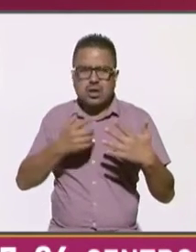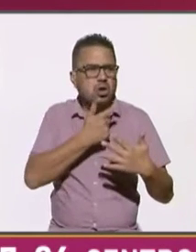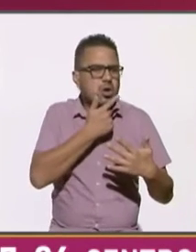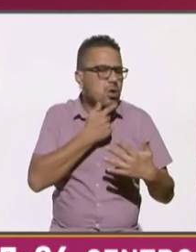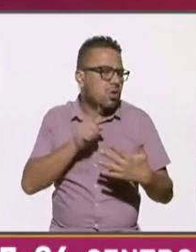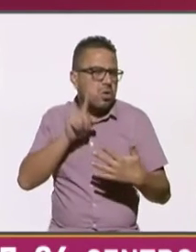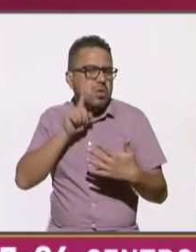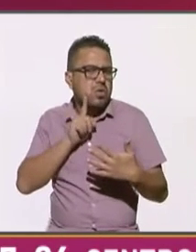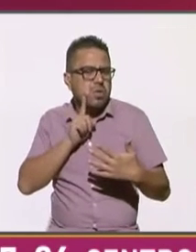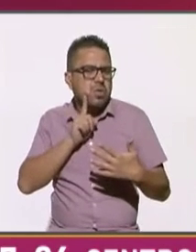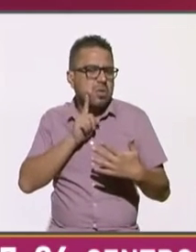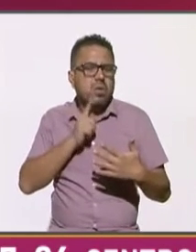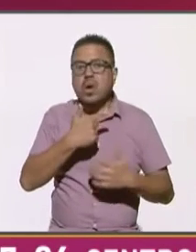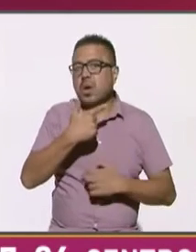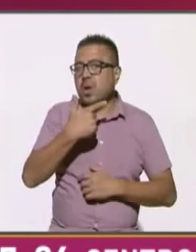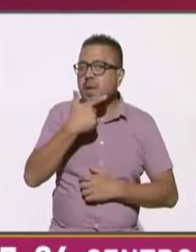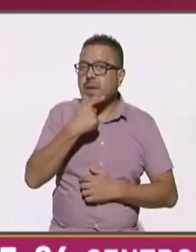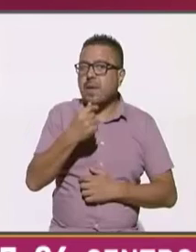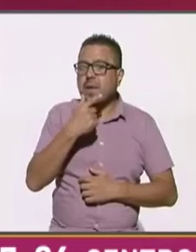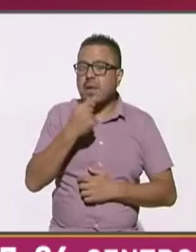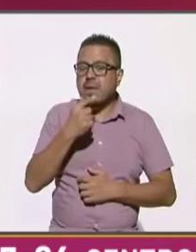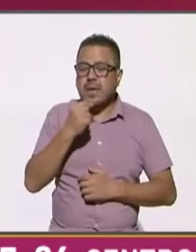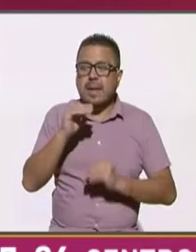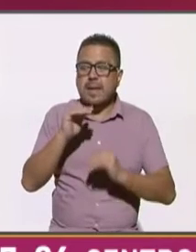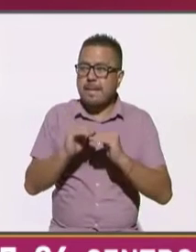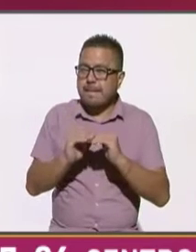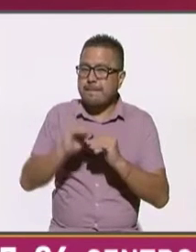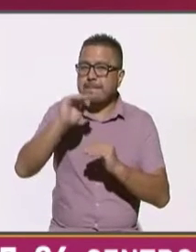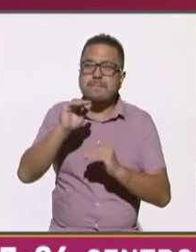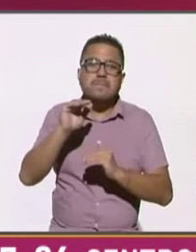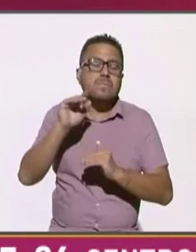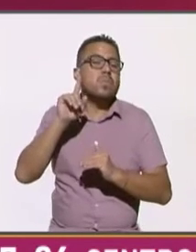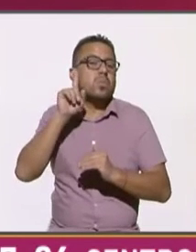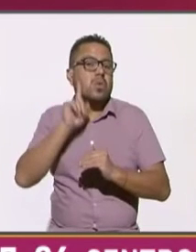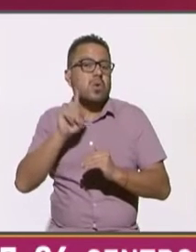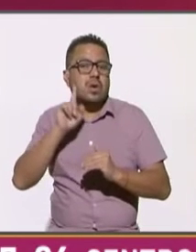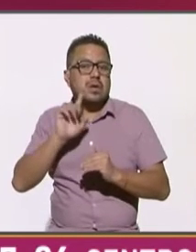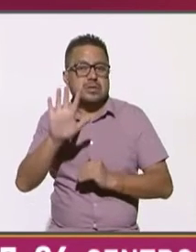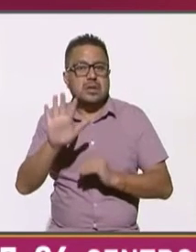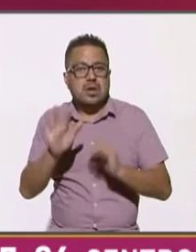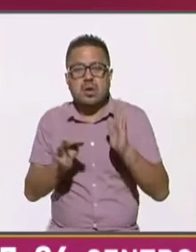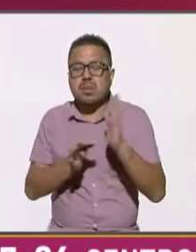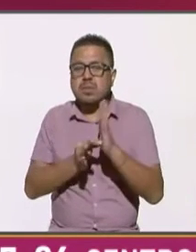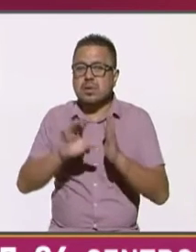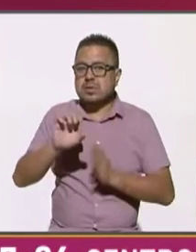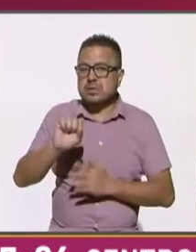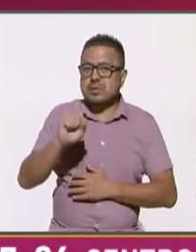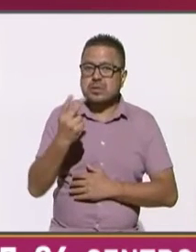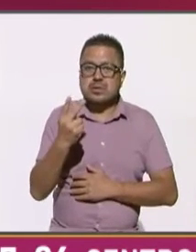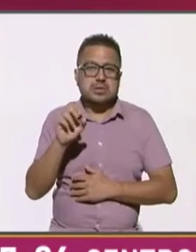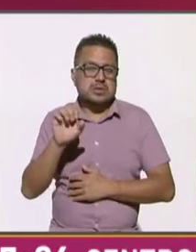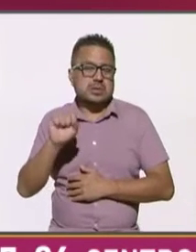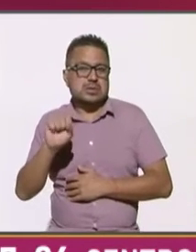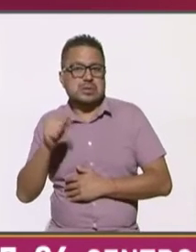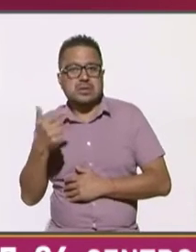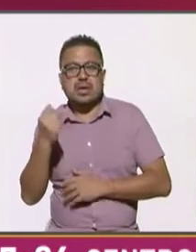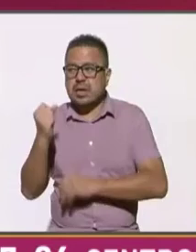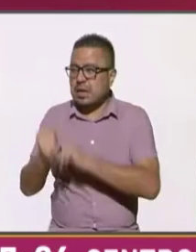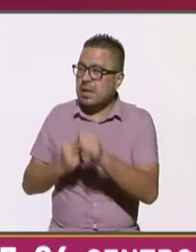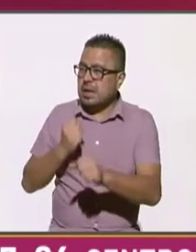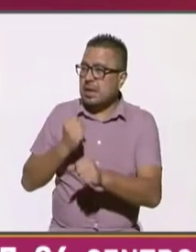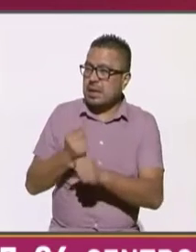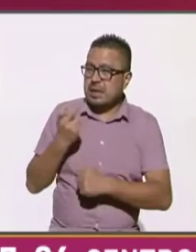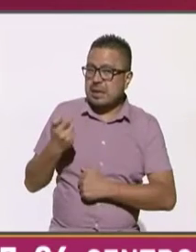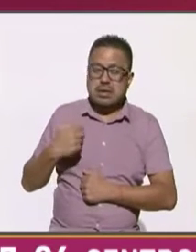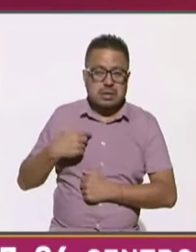los hombres están un poco por arriba de las mujeres 5 puntos 72 67 por edad este es más